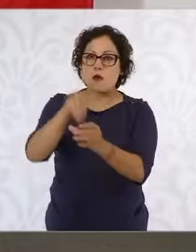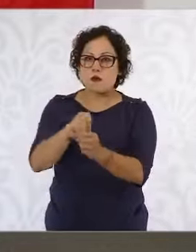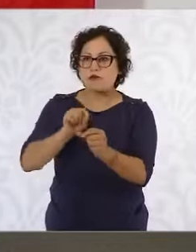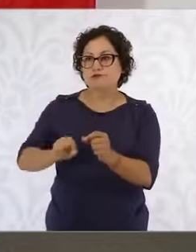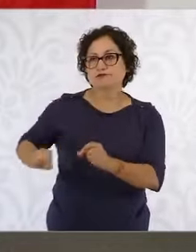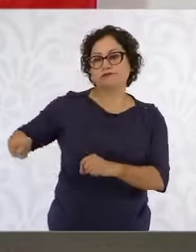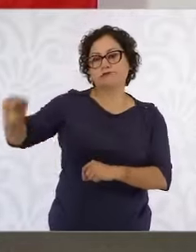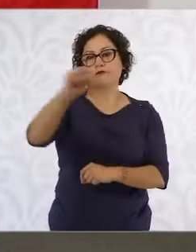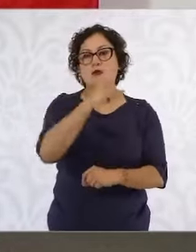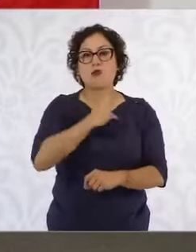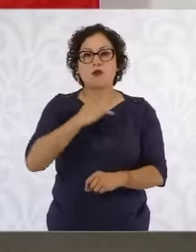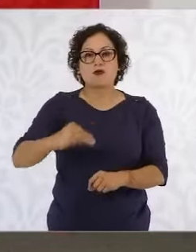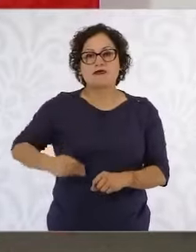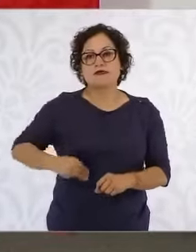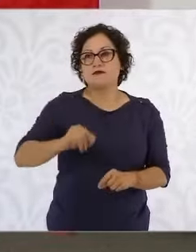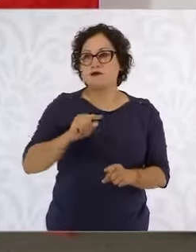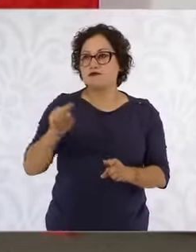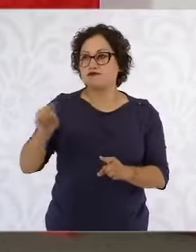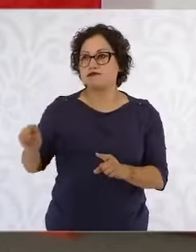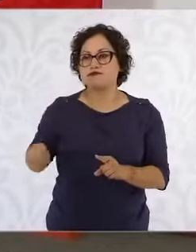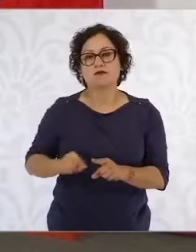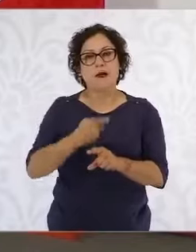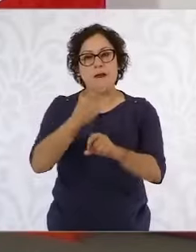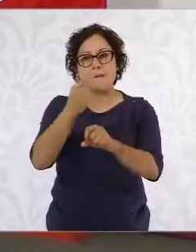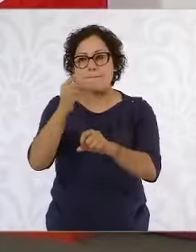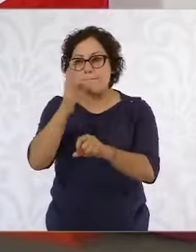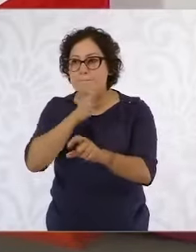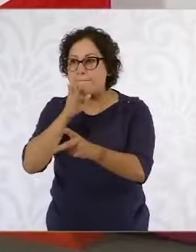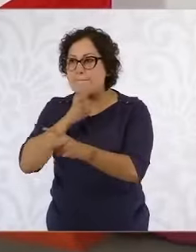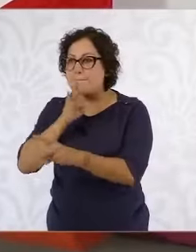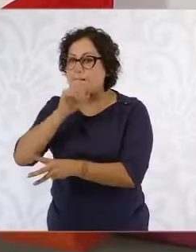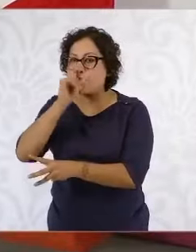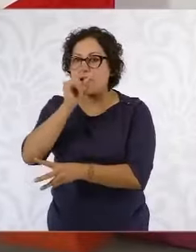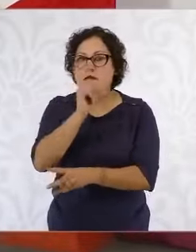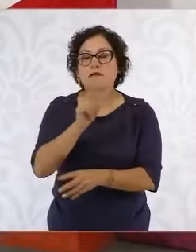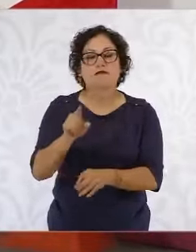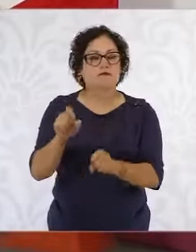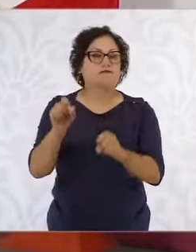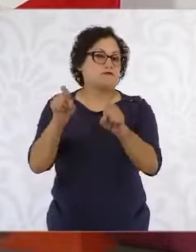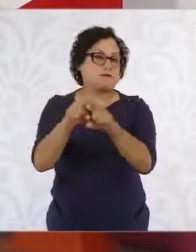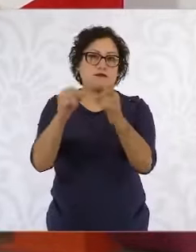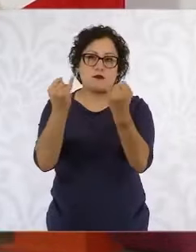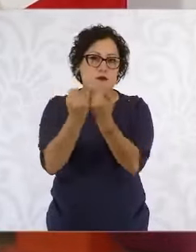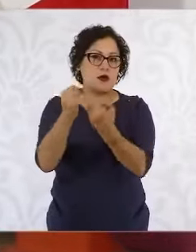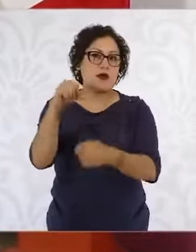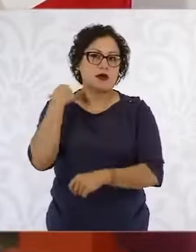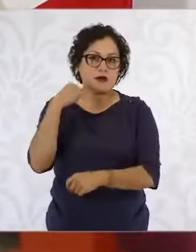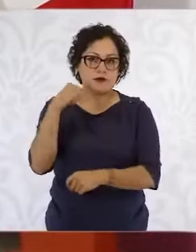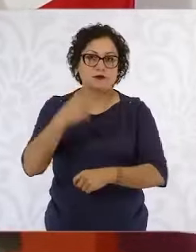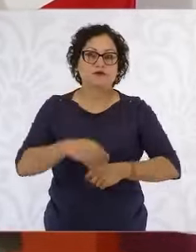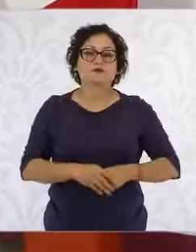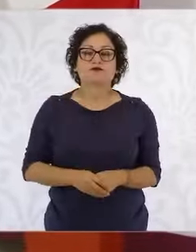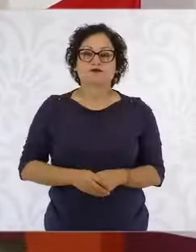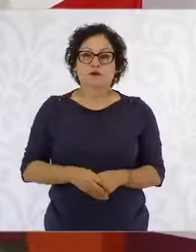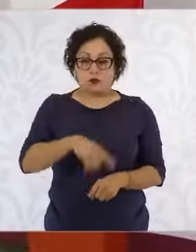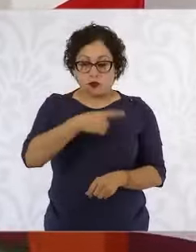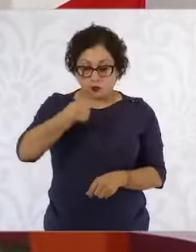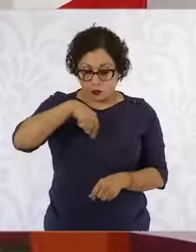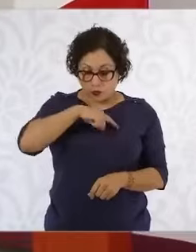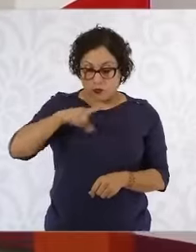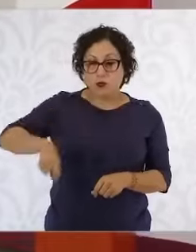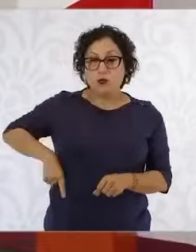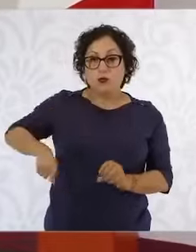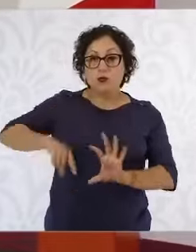sus municipios y también en Acapulco. La inversión que hemos hecho